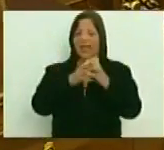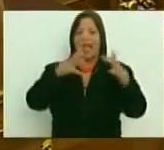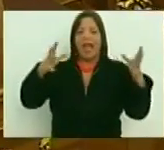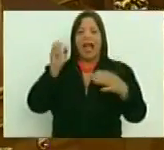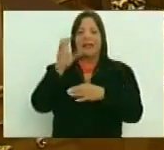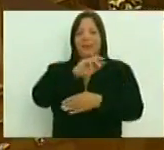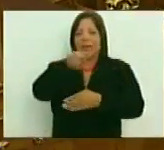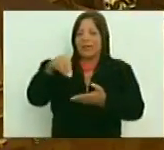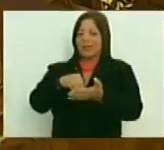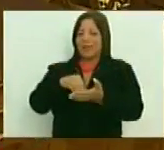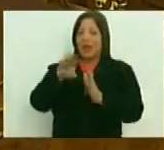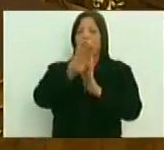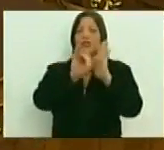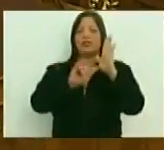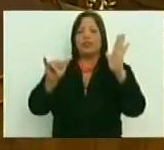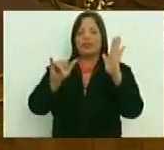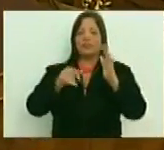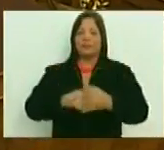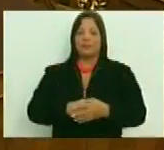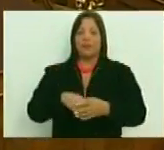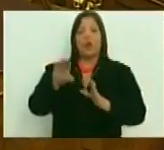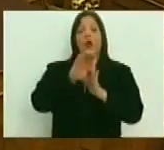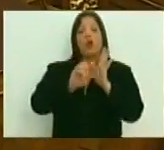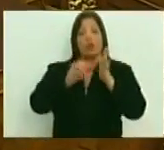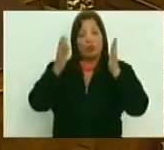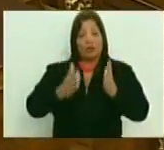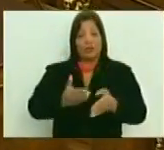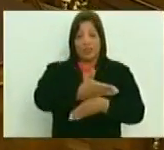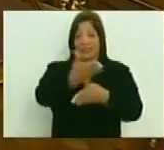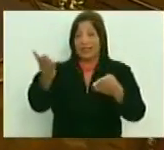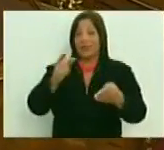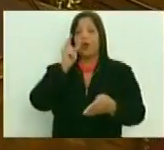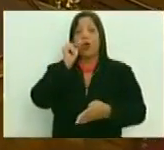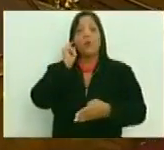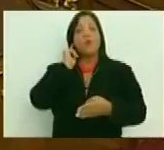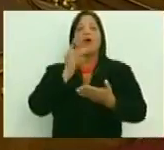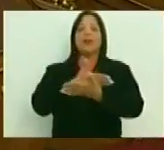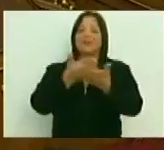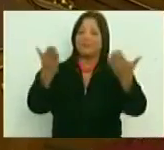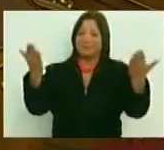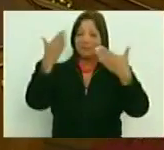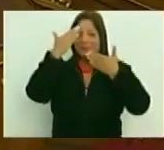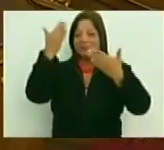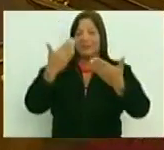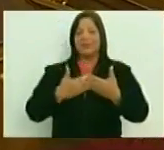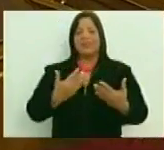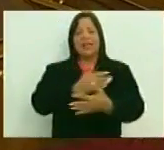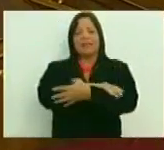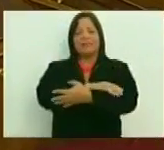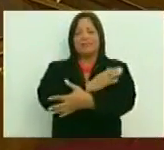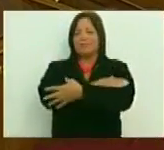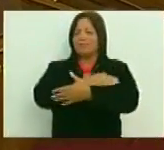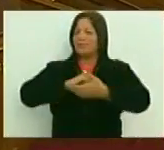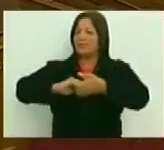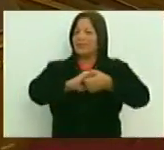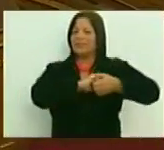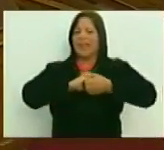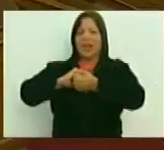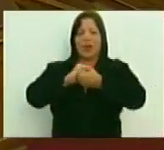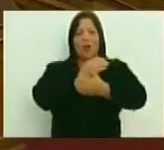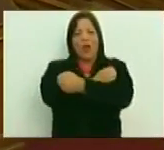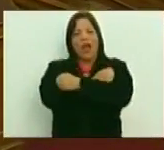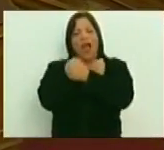Nacional Constituyente, constituyente, constituyentistas, todos y todas, reciban un saludo profundamente